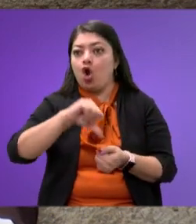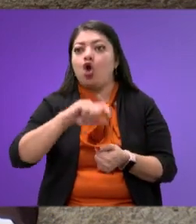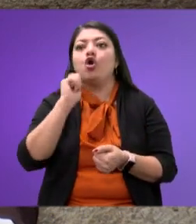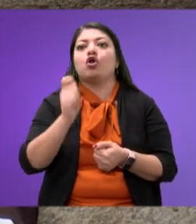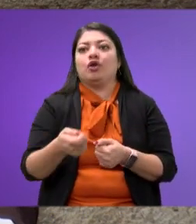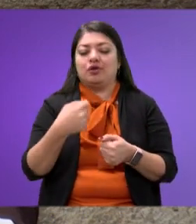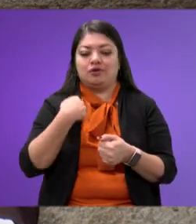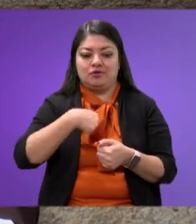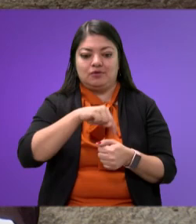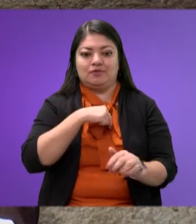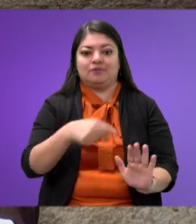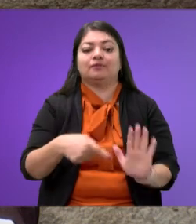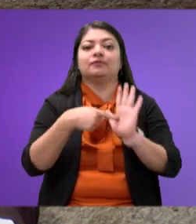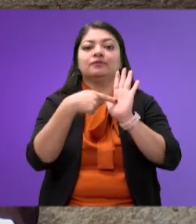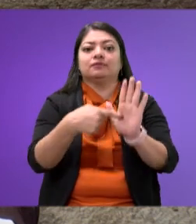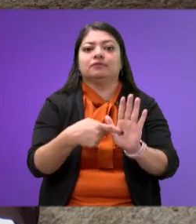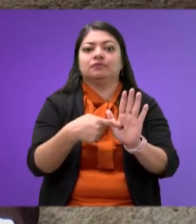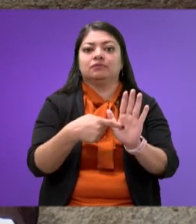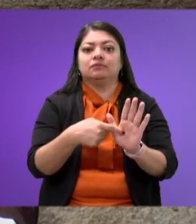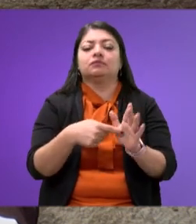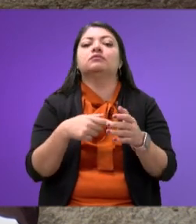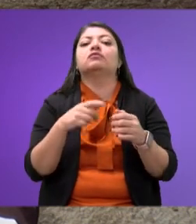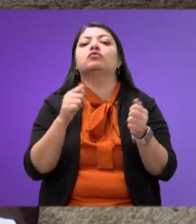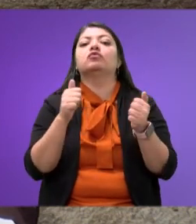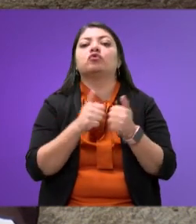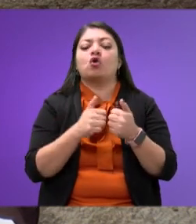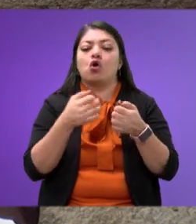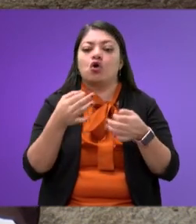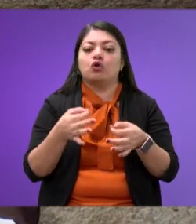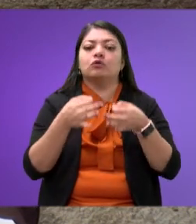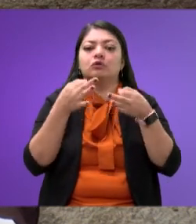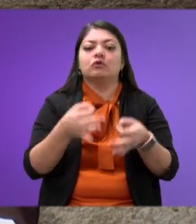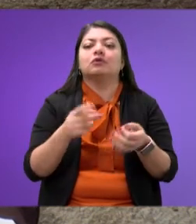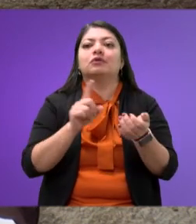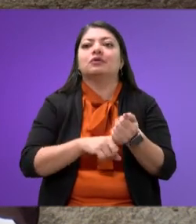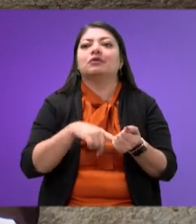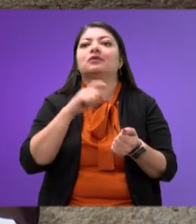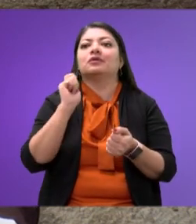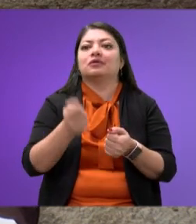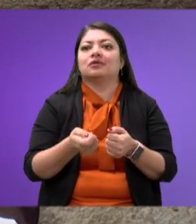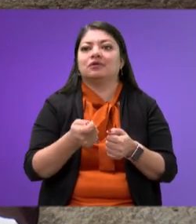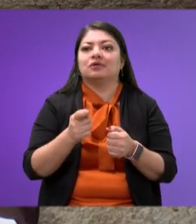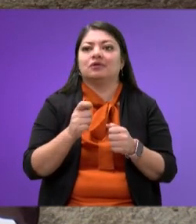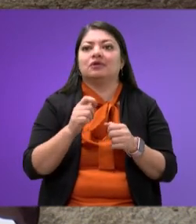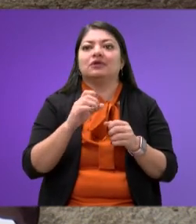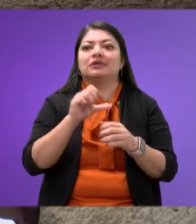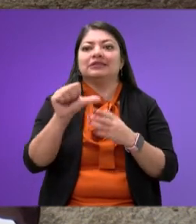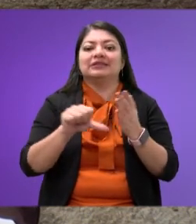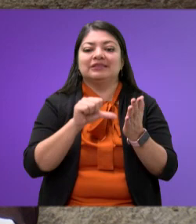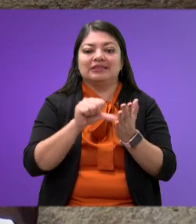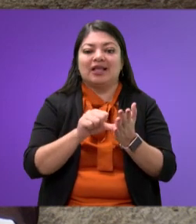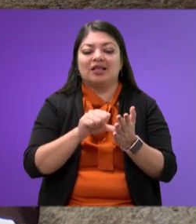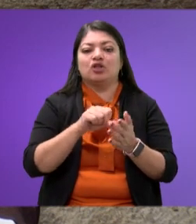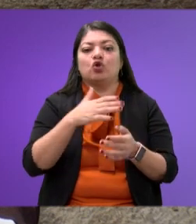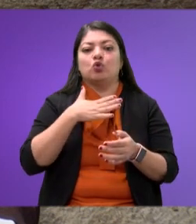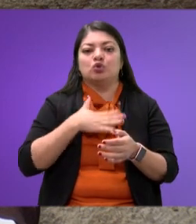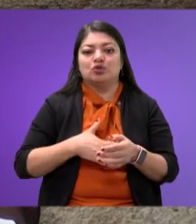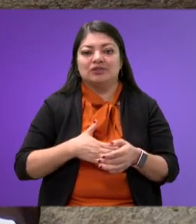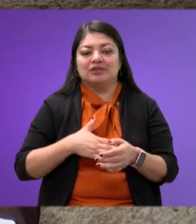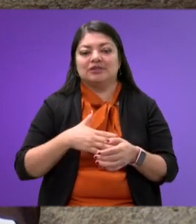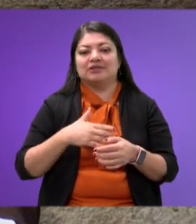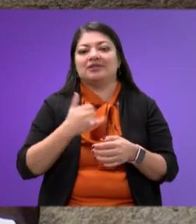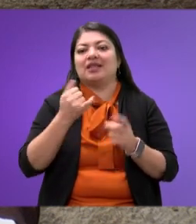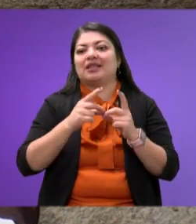presentando contó con el acompañamiento del Centro de Justicia para la Paz y Desarrollo, CEPAD, que aprovecho para